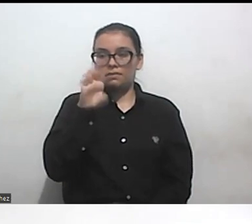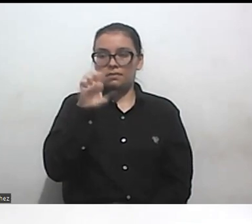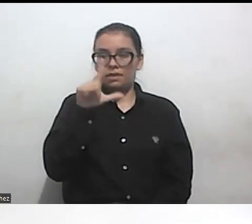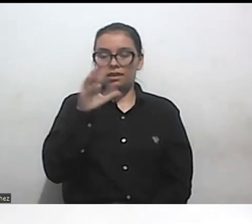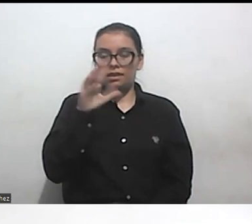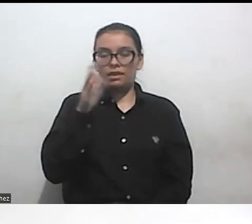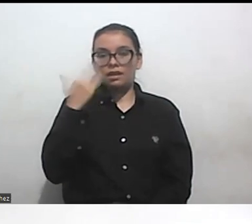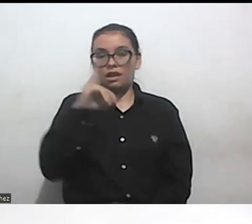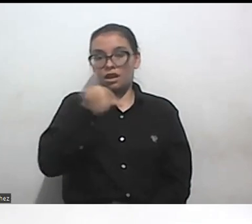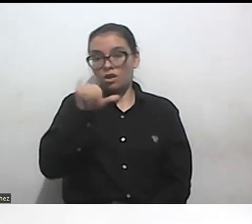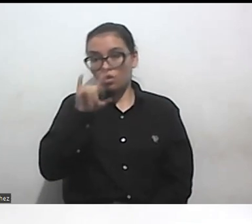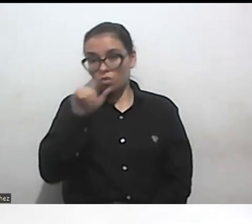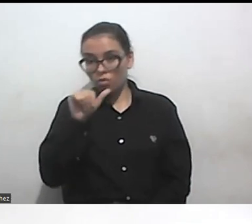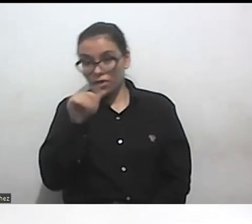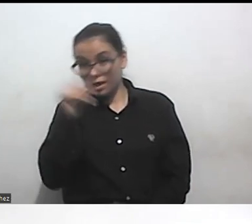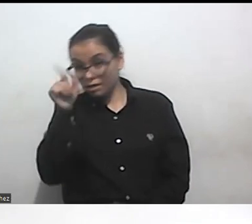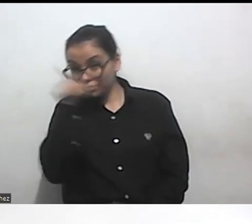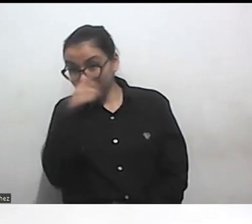maestría